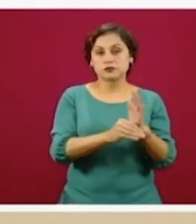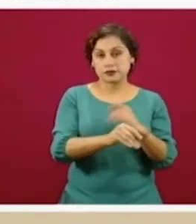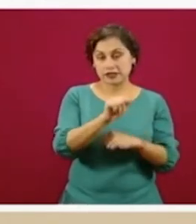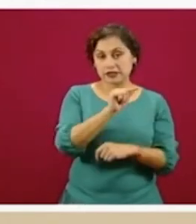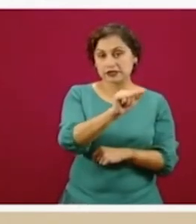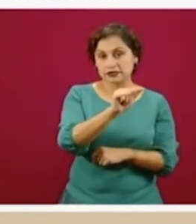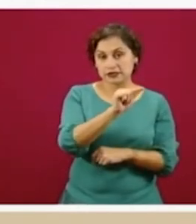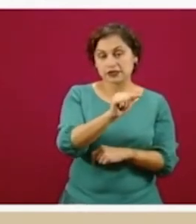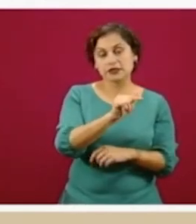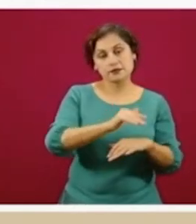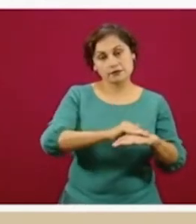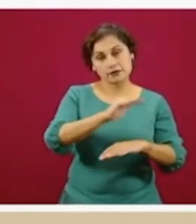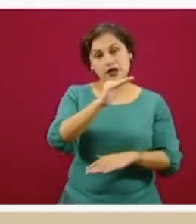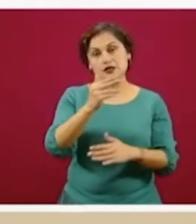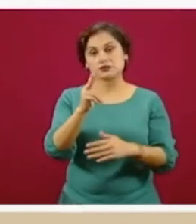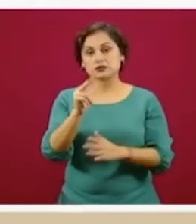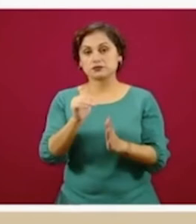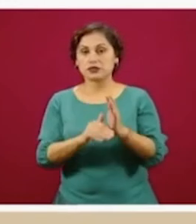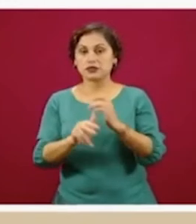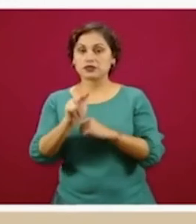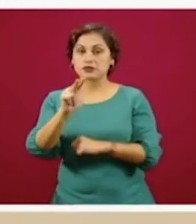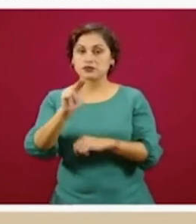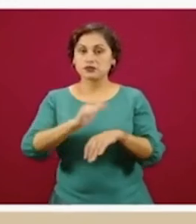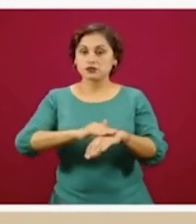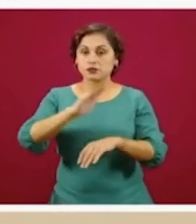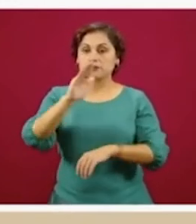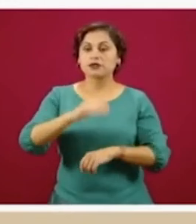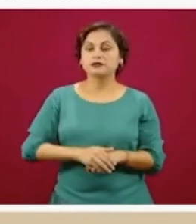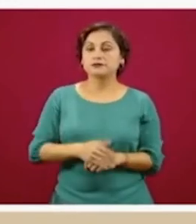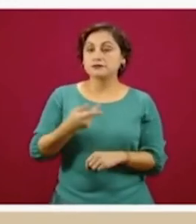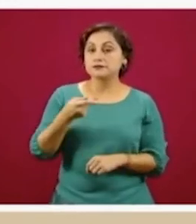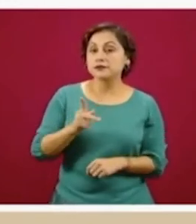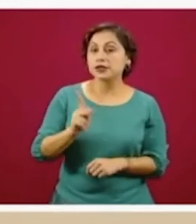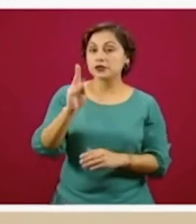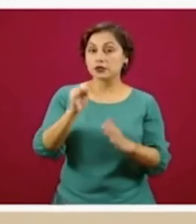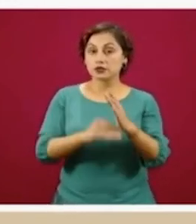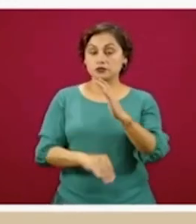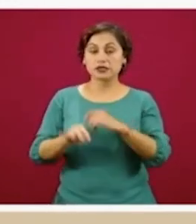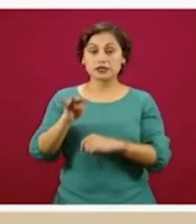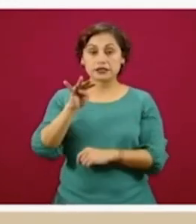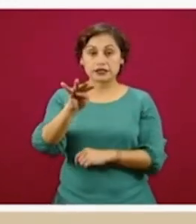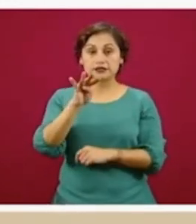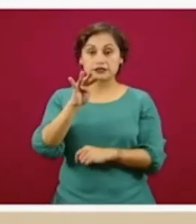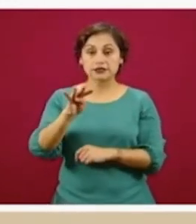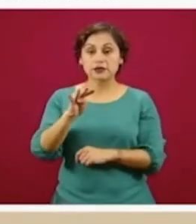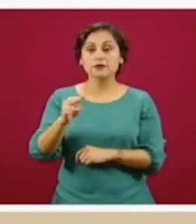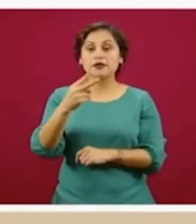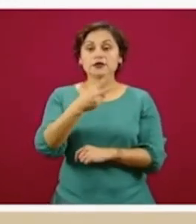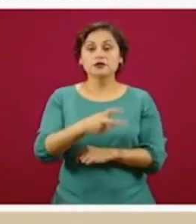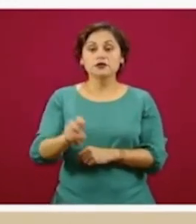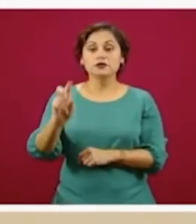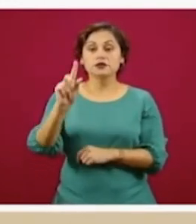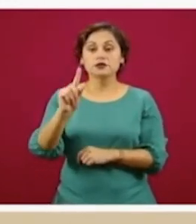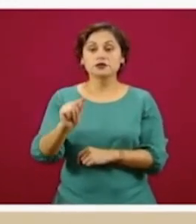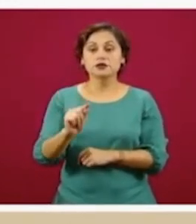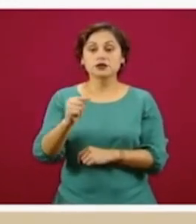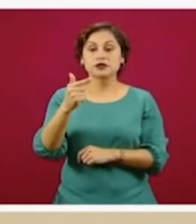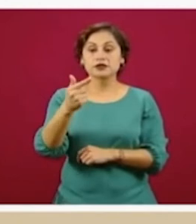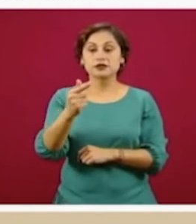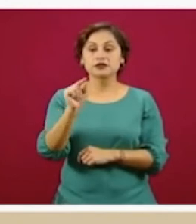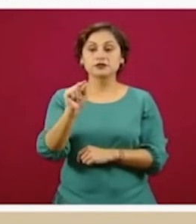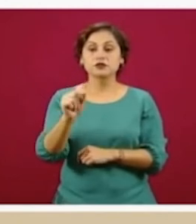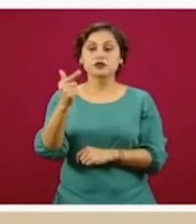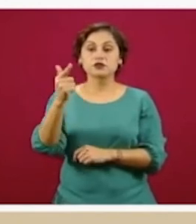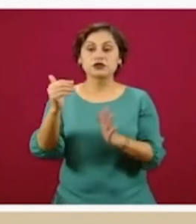2017. El año pasado, en el 2019, produjimos 287.7 millones